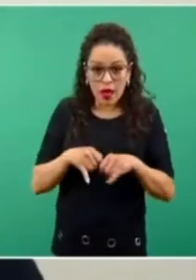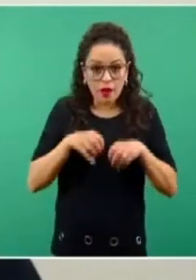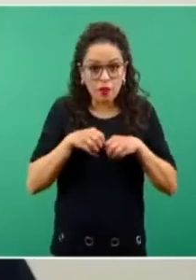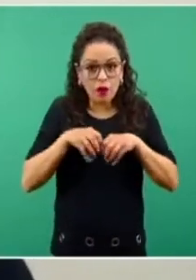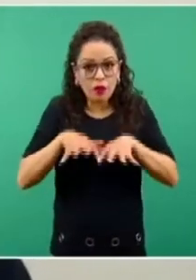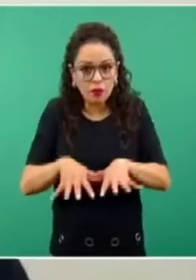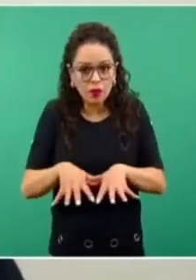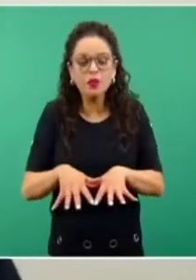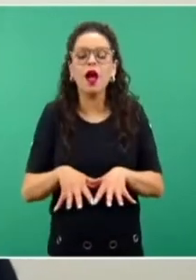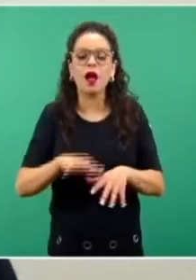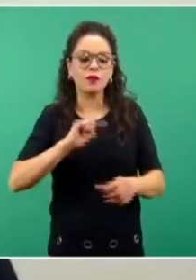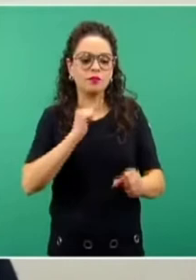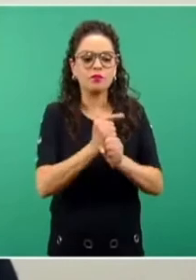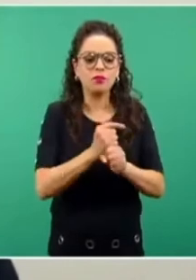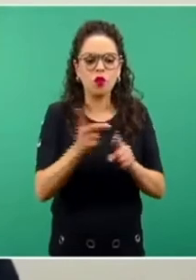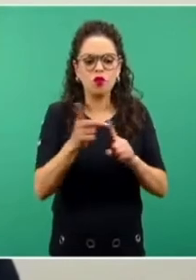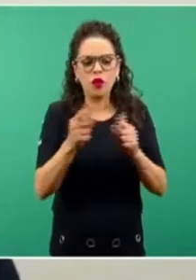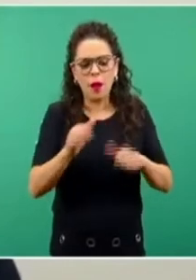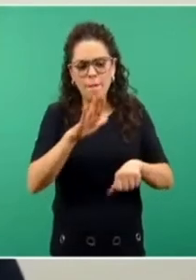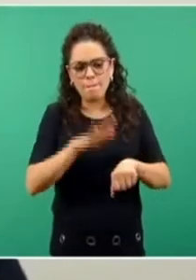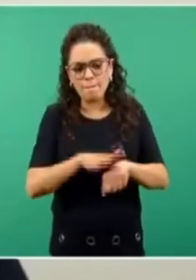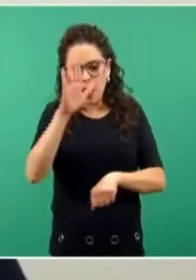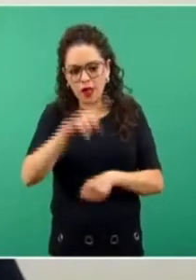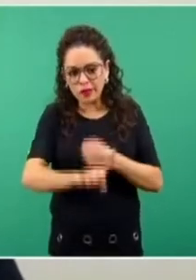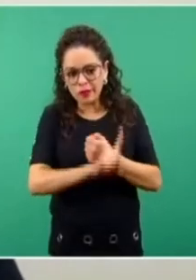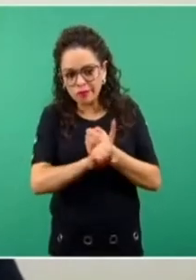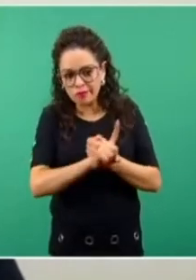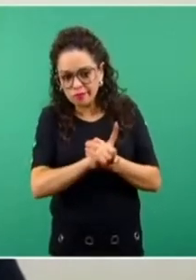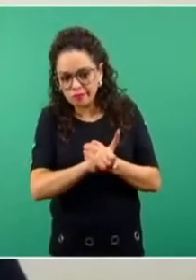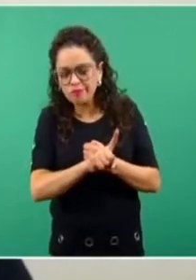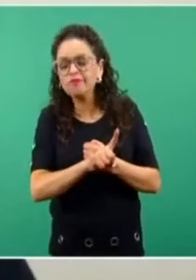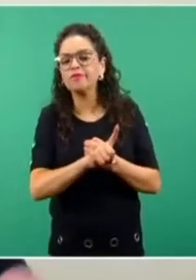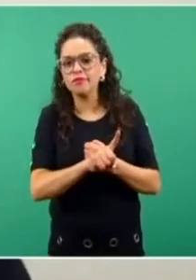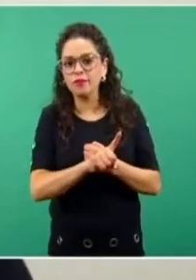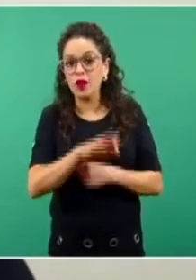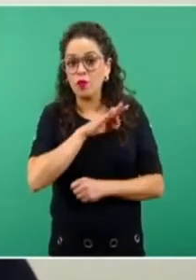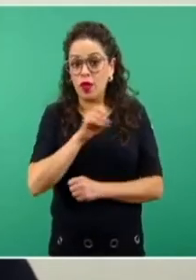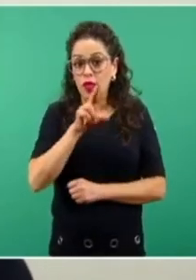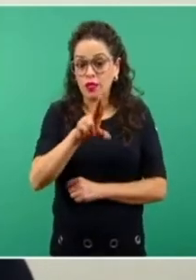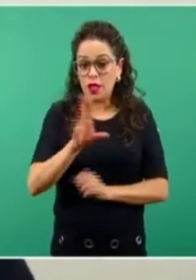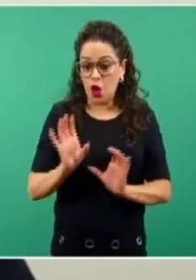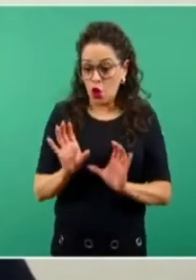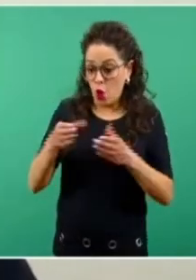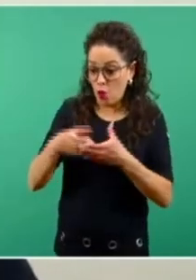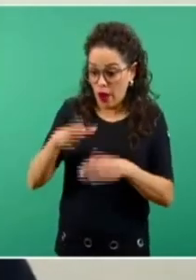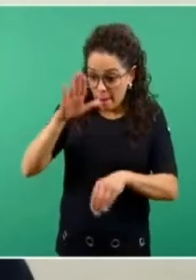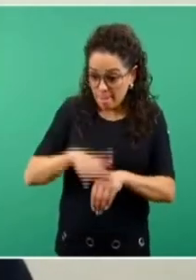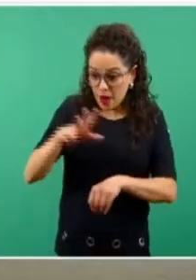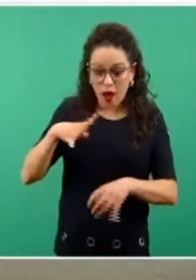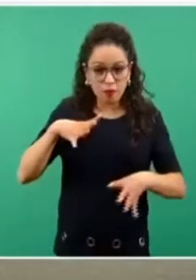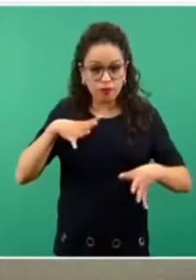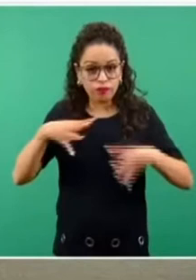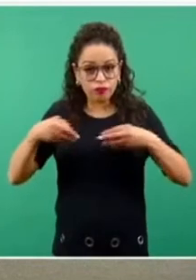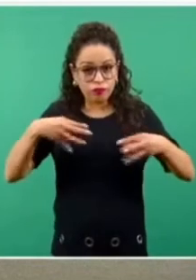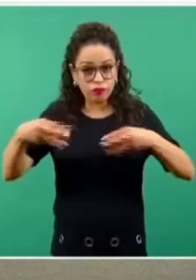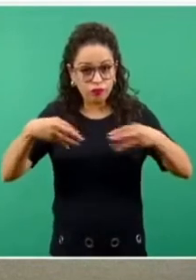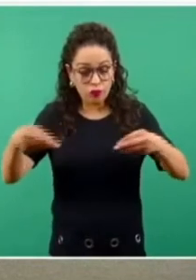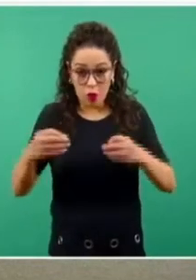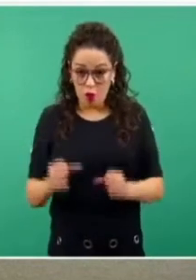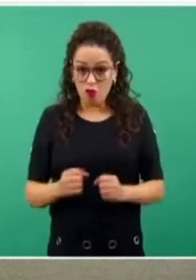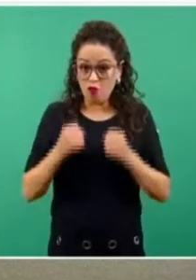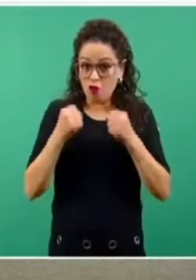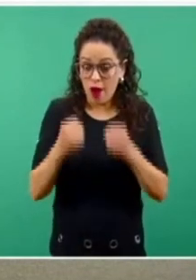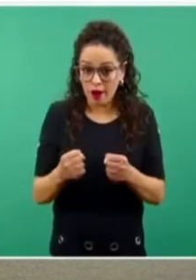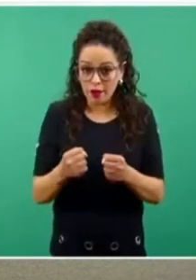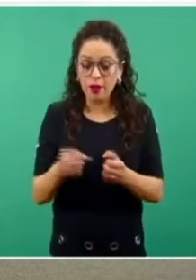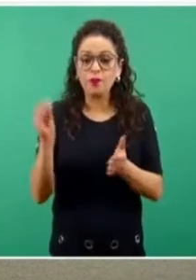el mayor problema. Si su problema es un problema de transmisión comunitaria, es decir, que tenemos una actividad epidémica importante y